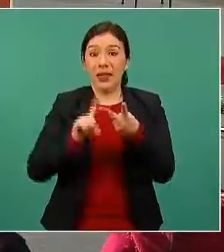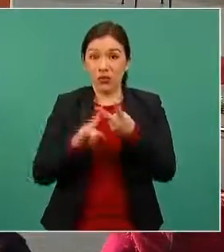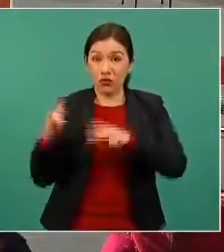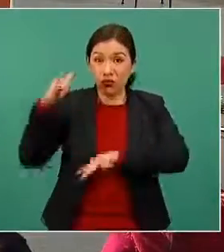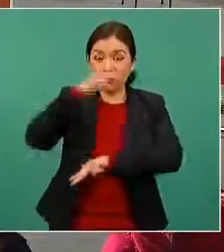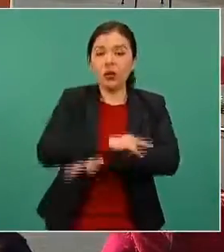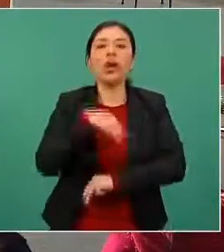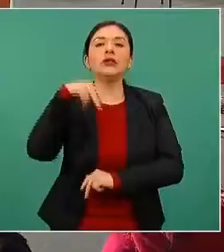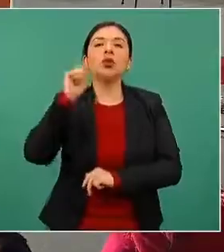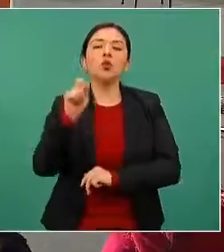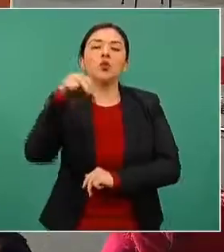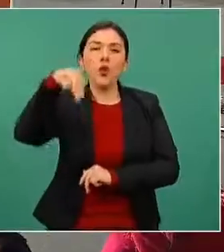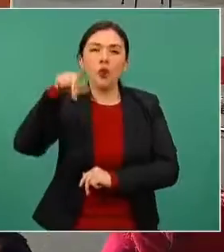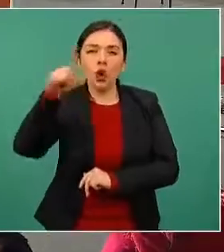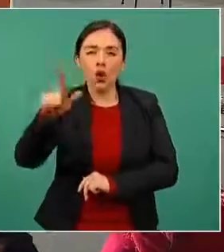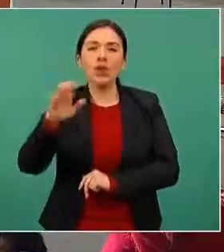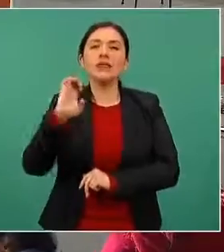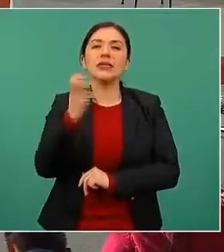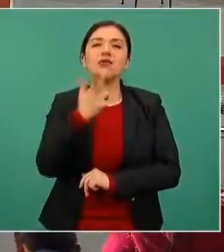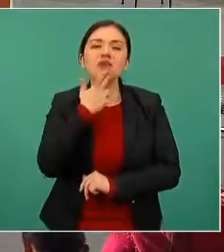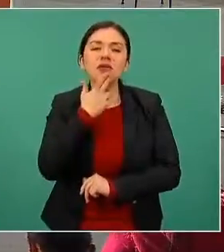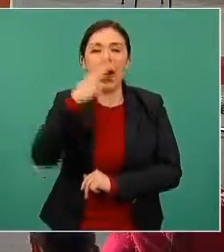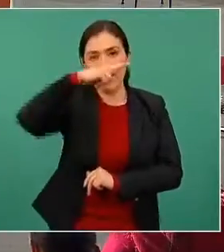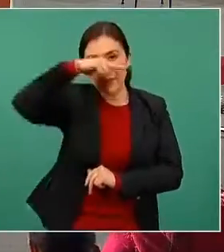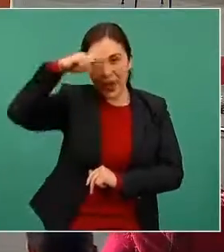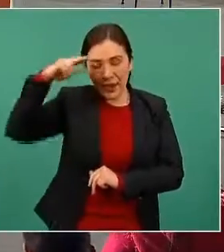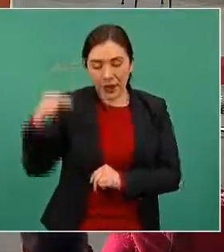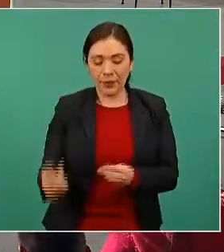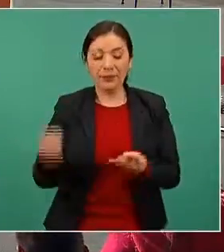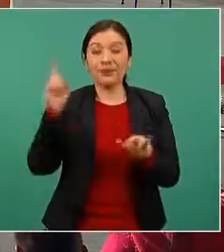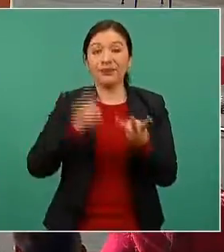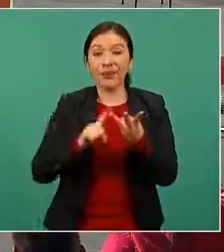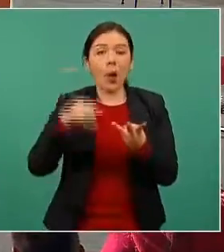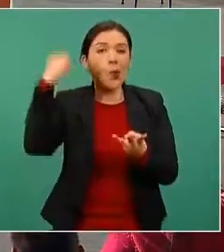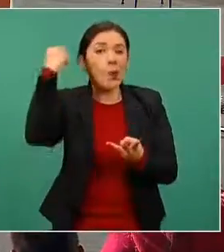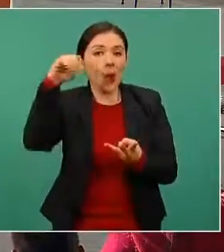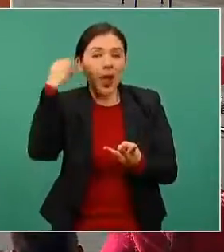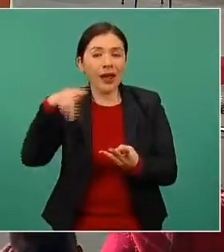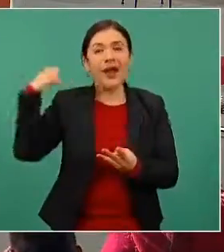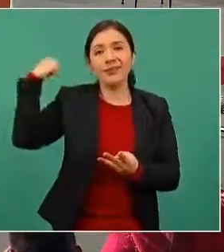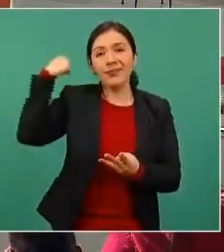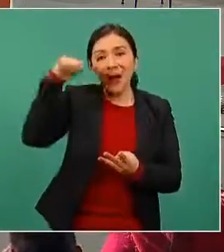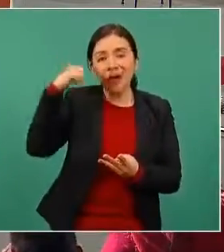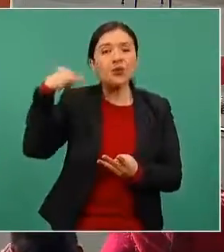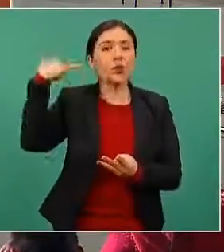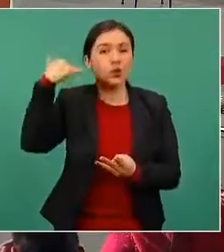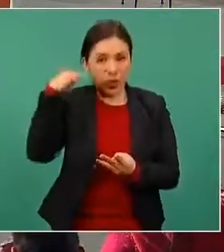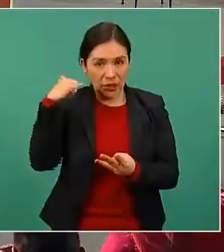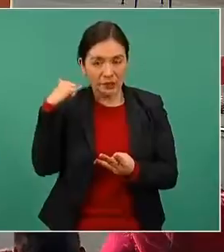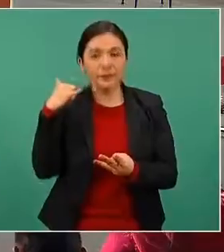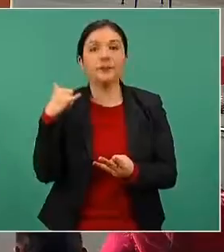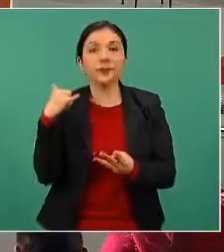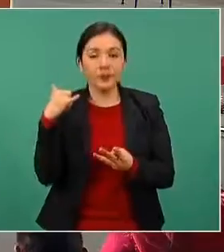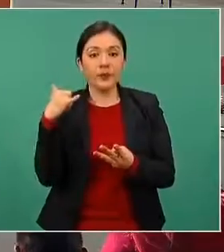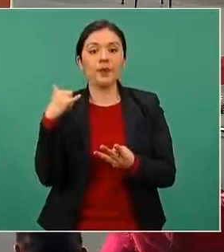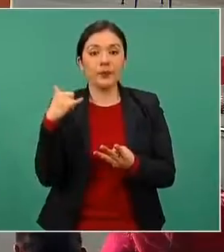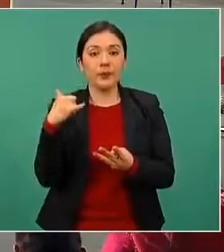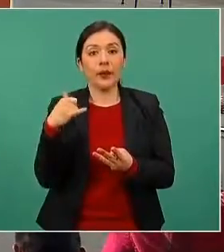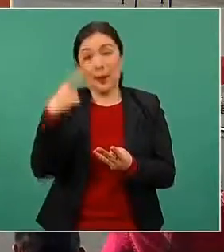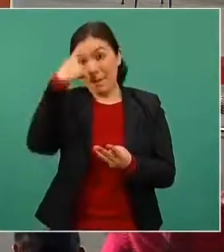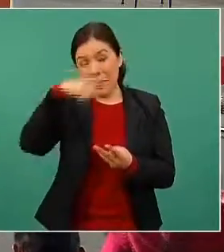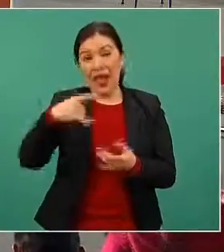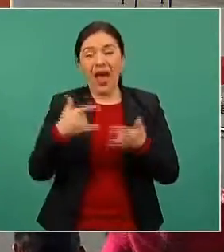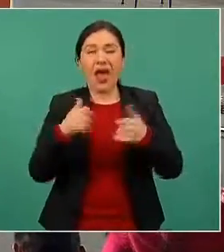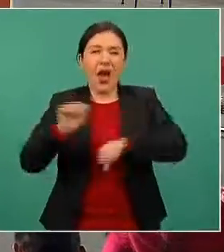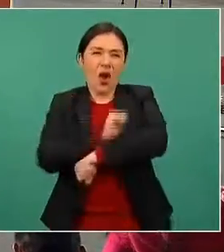León, Chihuahua y Nayarit, la ruta 3, Oaxaca, Tabasco y Yucatán. En la distribución